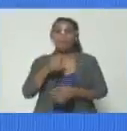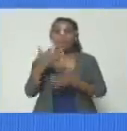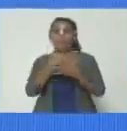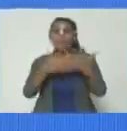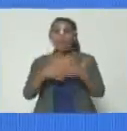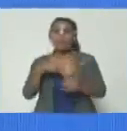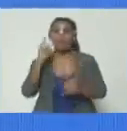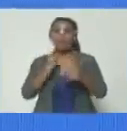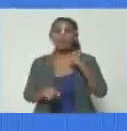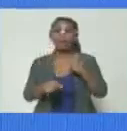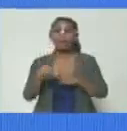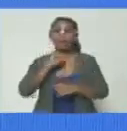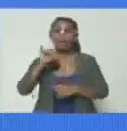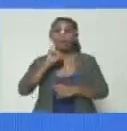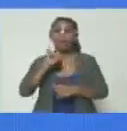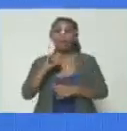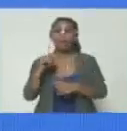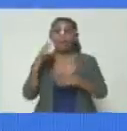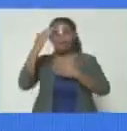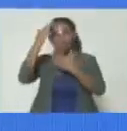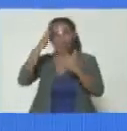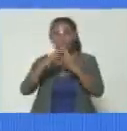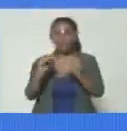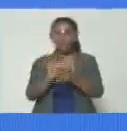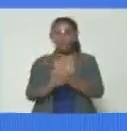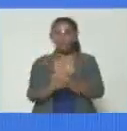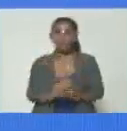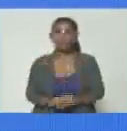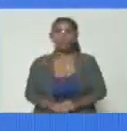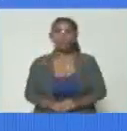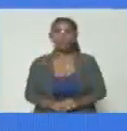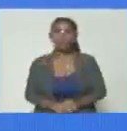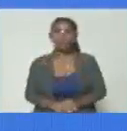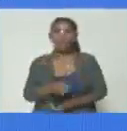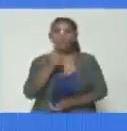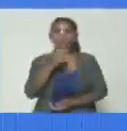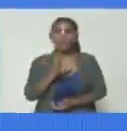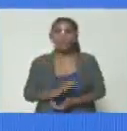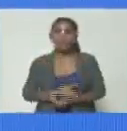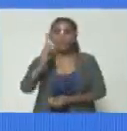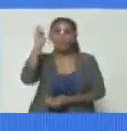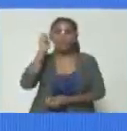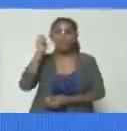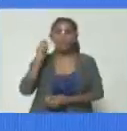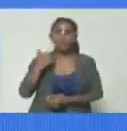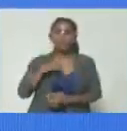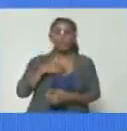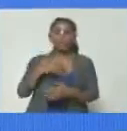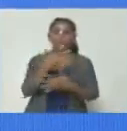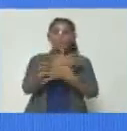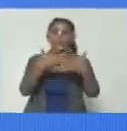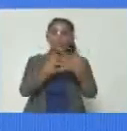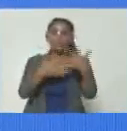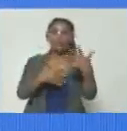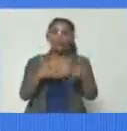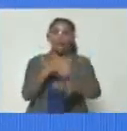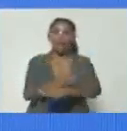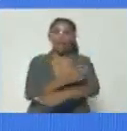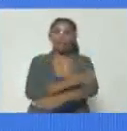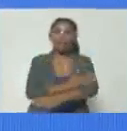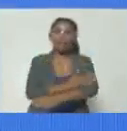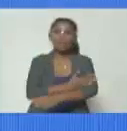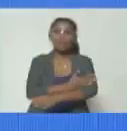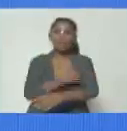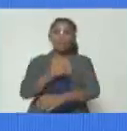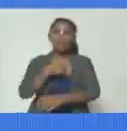noticia saludo a todos los colegas bueno diputado hemos reseñado con anterioridad yo